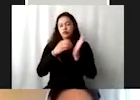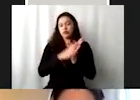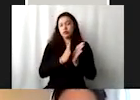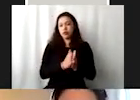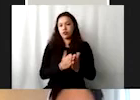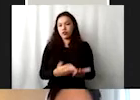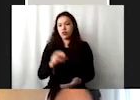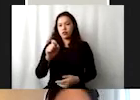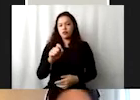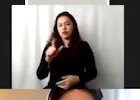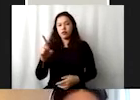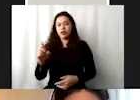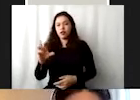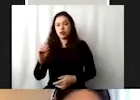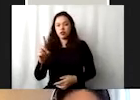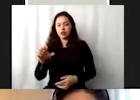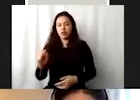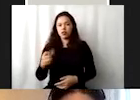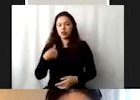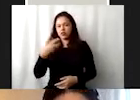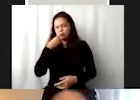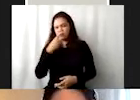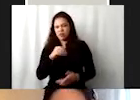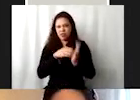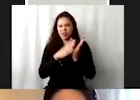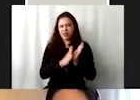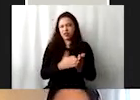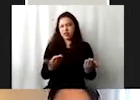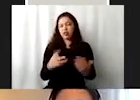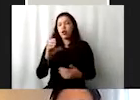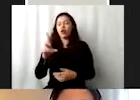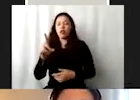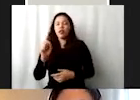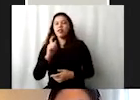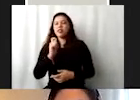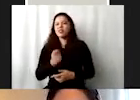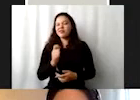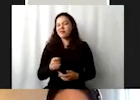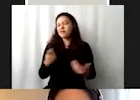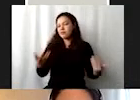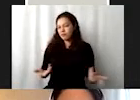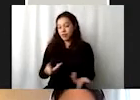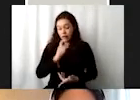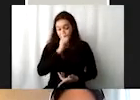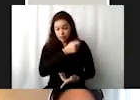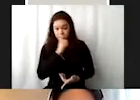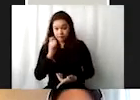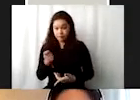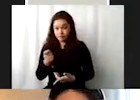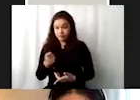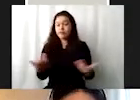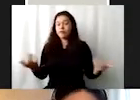que sobre todo a mí me escucharán decir mucho Agenda 2030 UDS, se refiere a